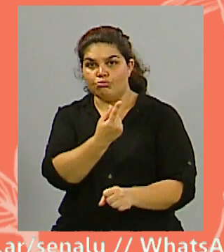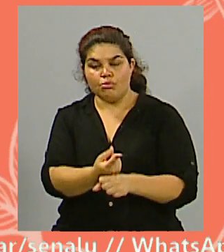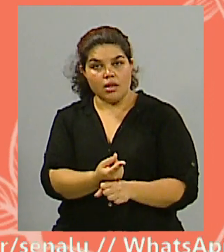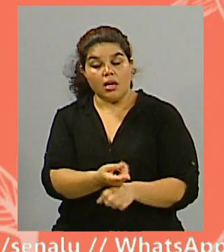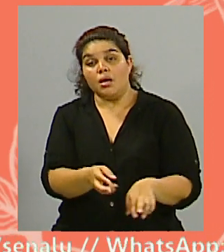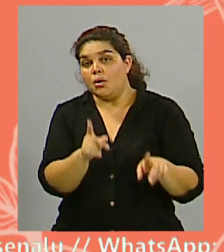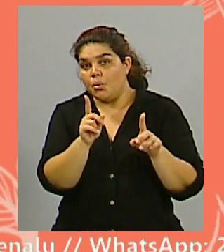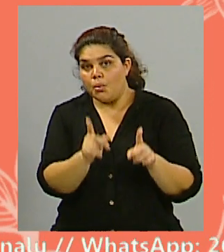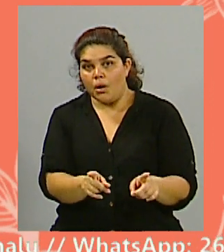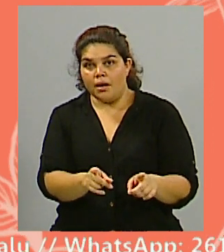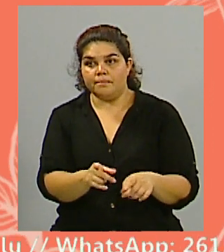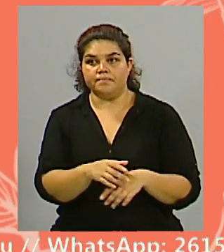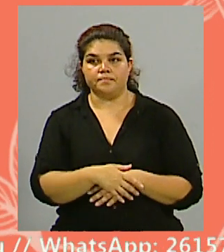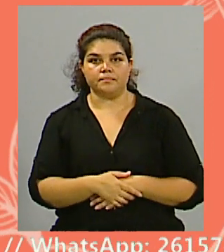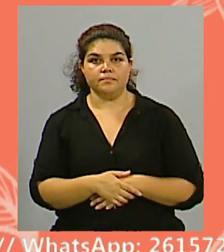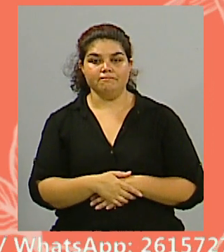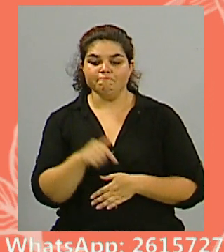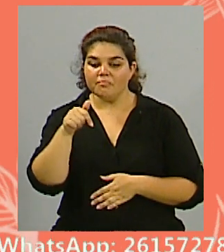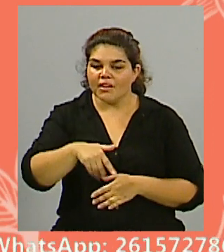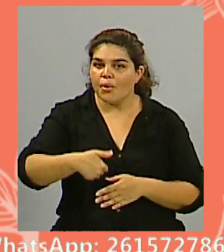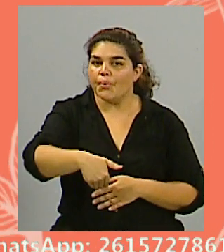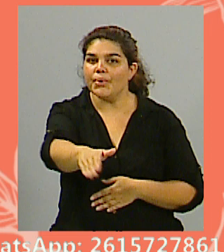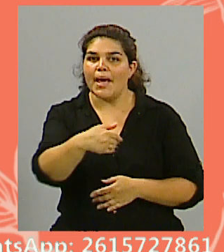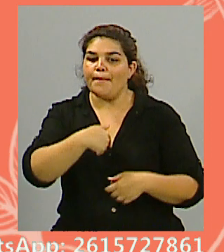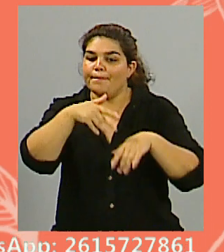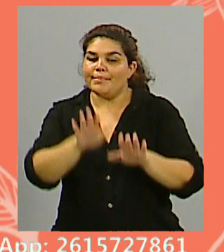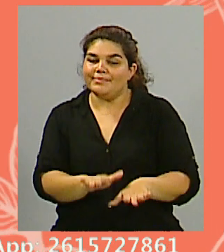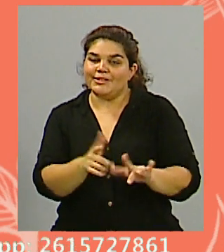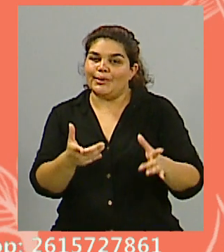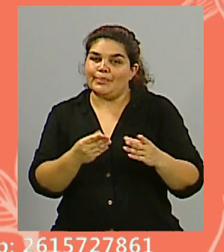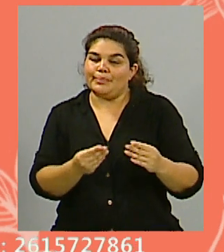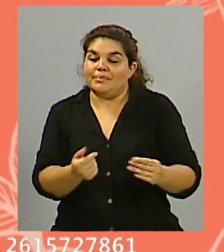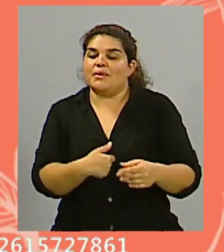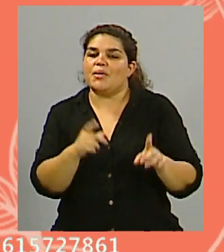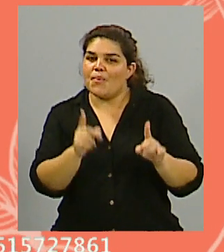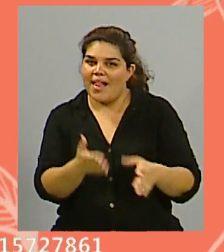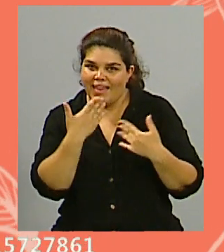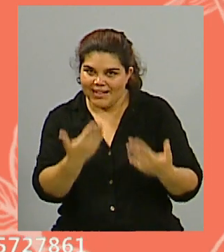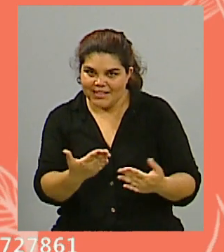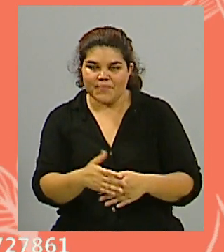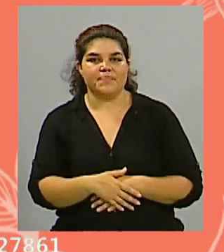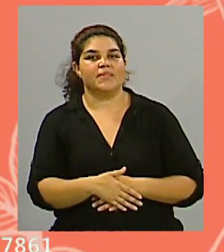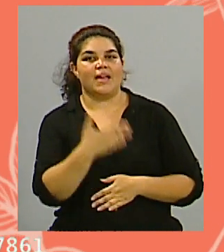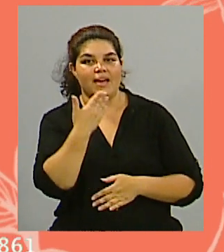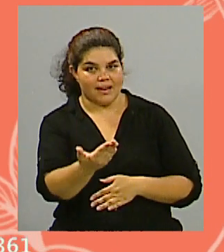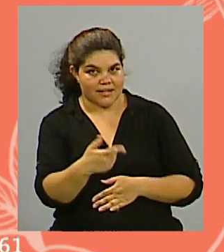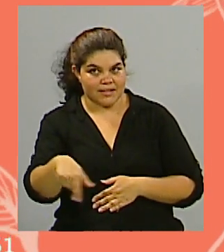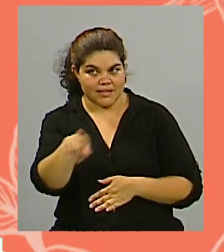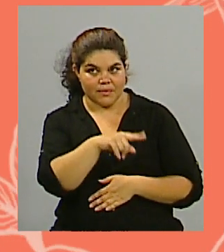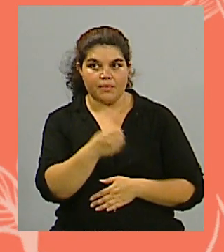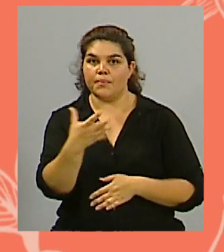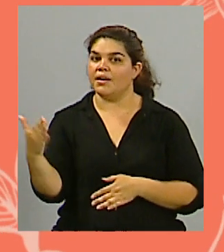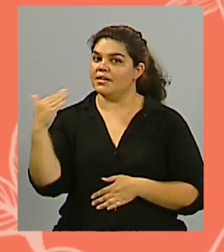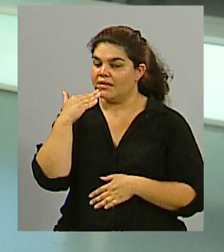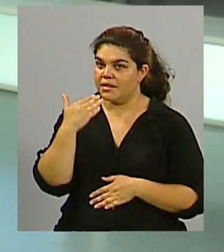al menos en lo que se ve hoy no es prometedor. Así es que muchísimas gracias. Por favor, muy amable, gracias. Hasta luego. Buenas tardes.